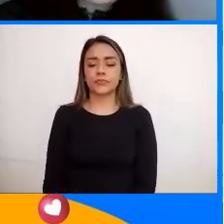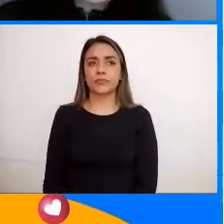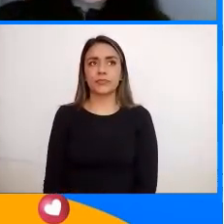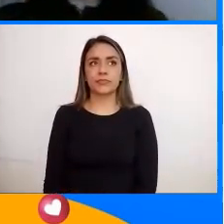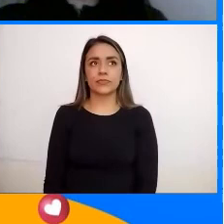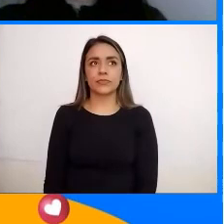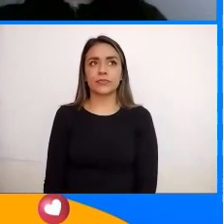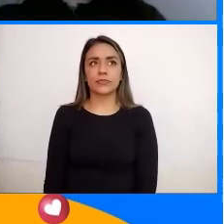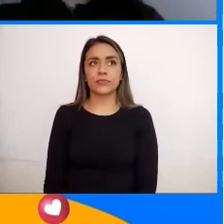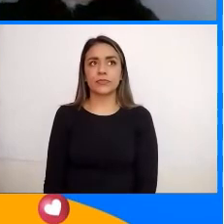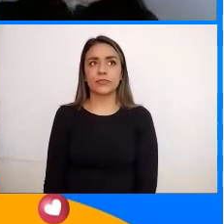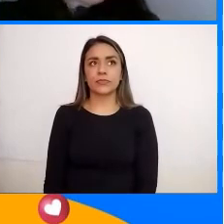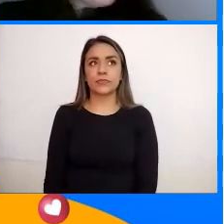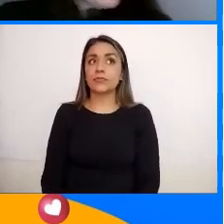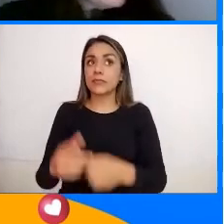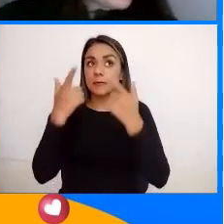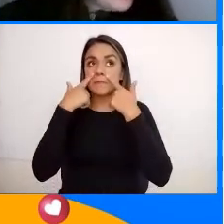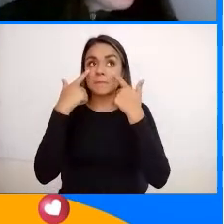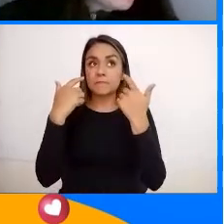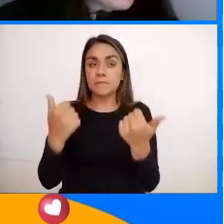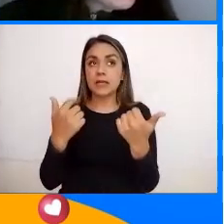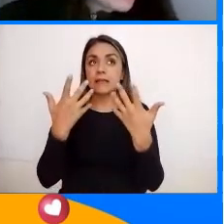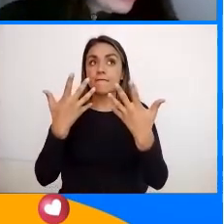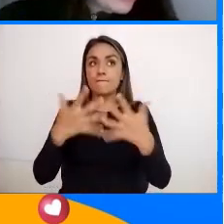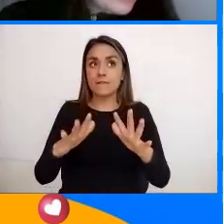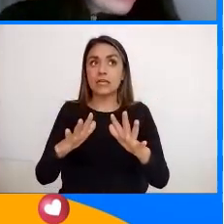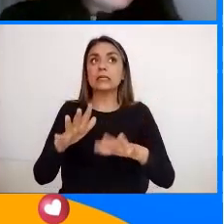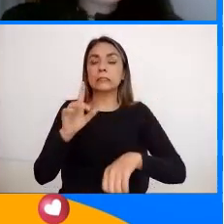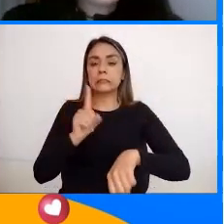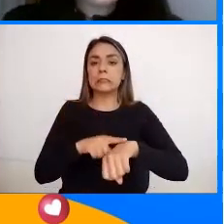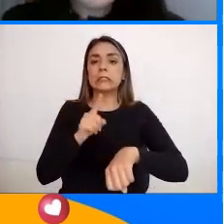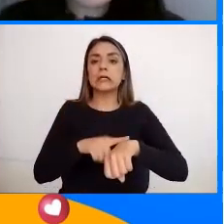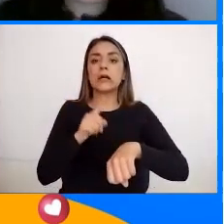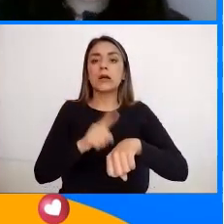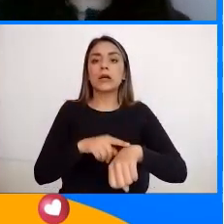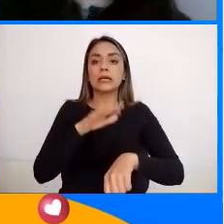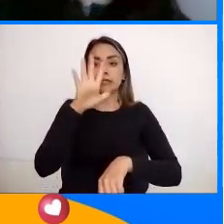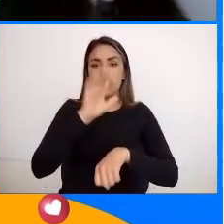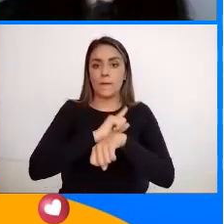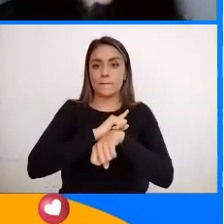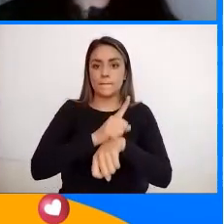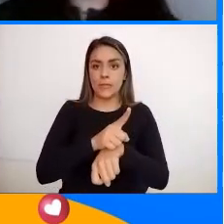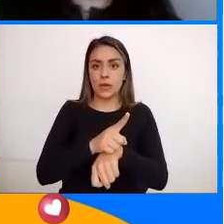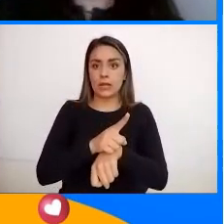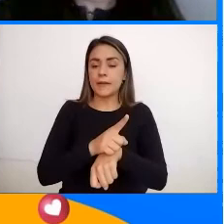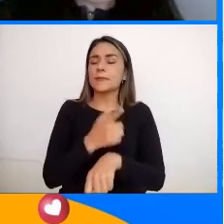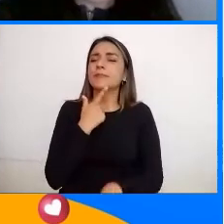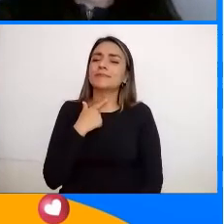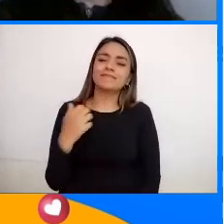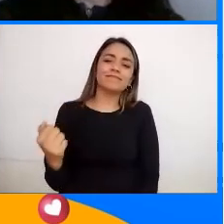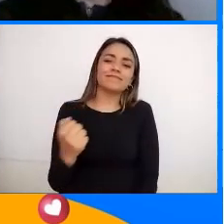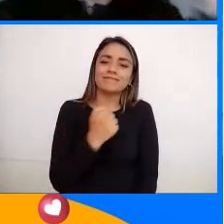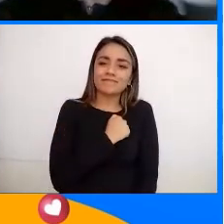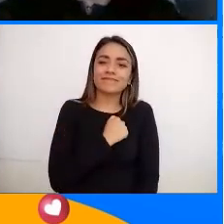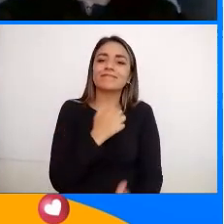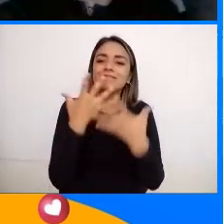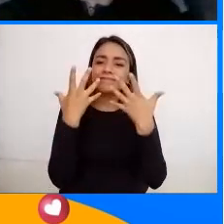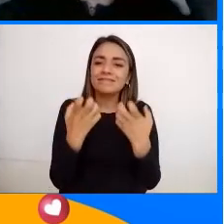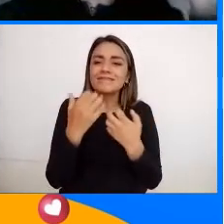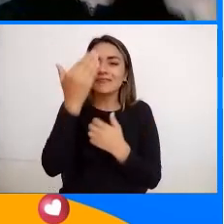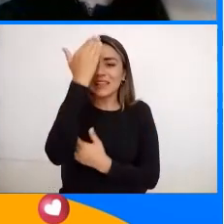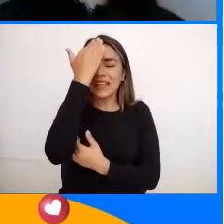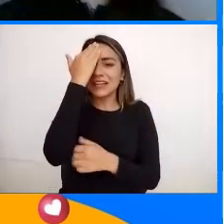bien Chicos Vamos a finalizar Porque nos quedan 5 minuticos Pero me encantaría Chicos